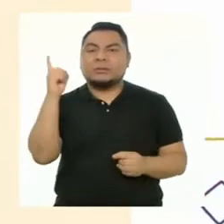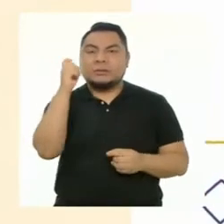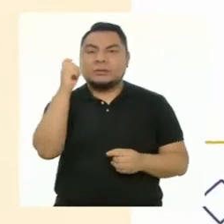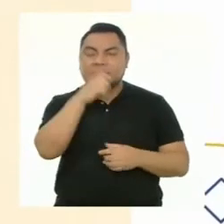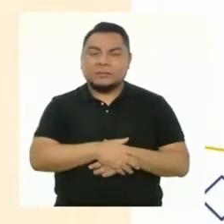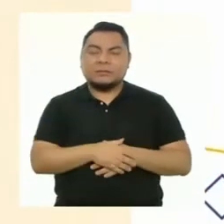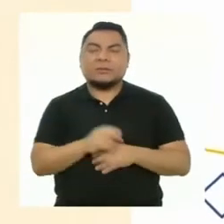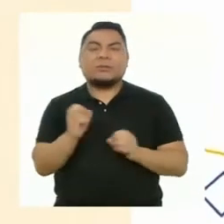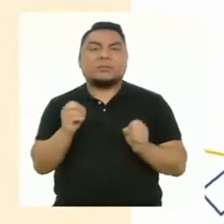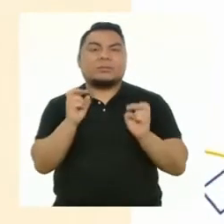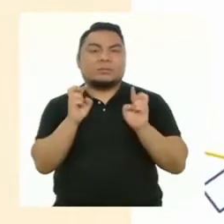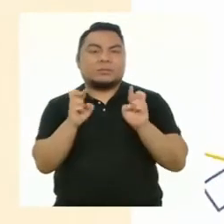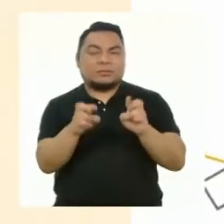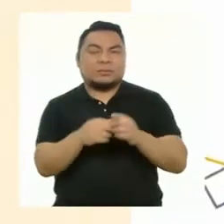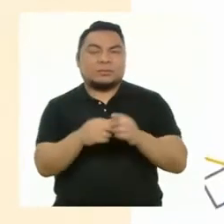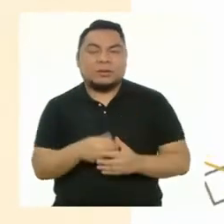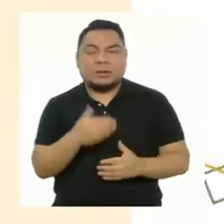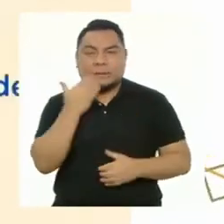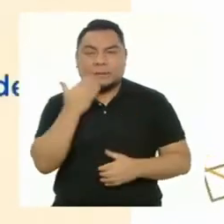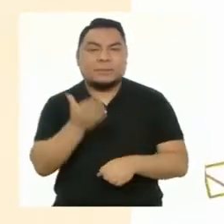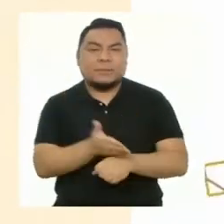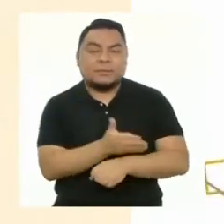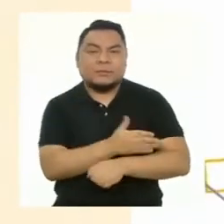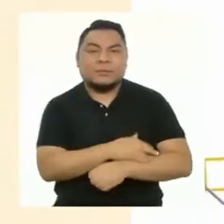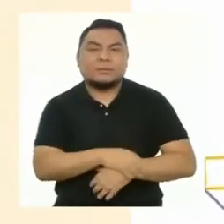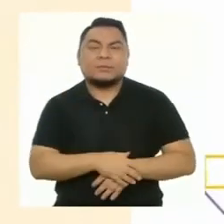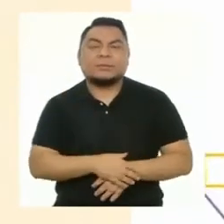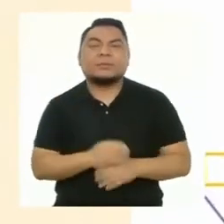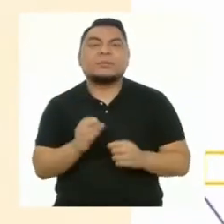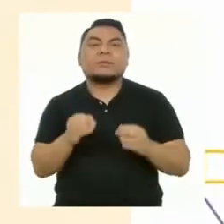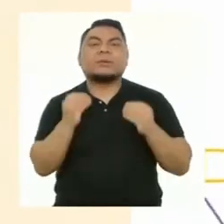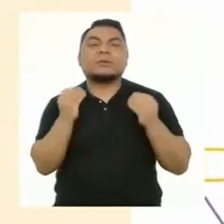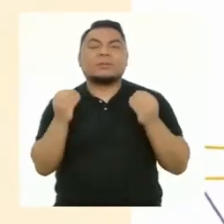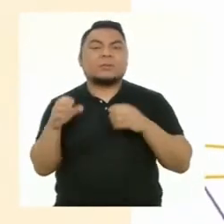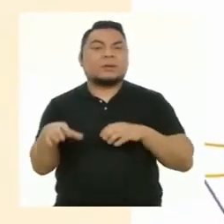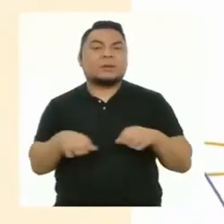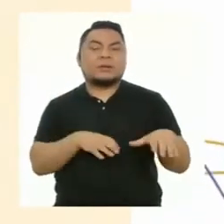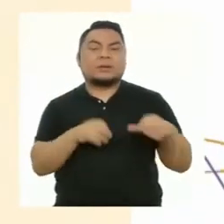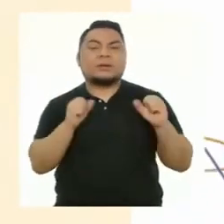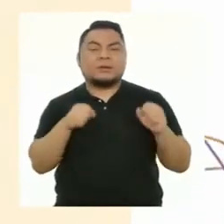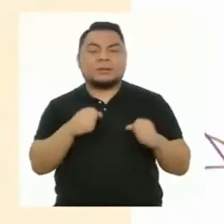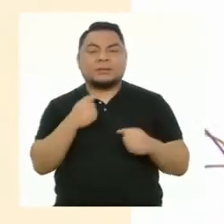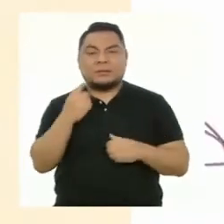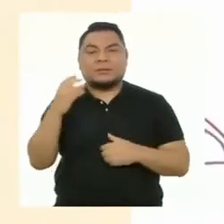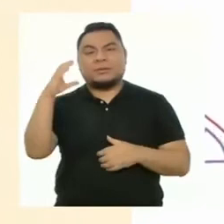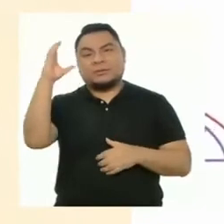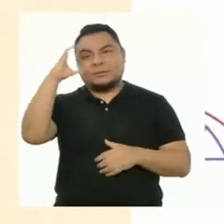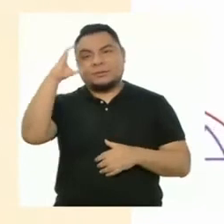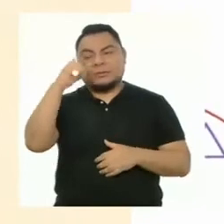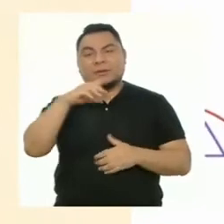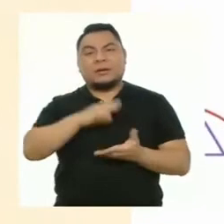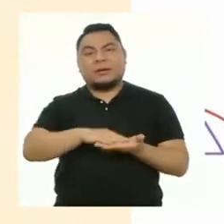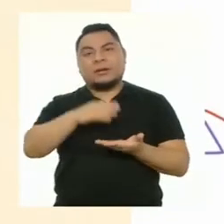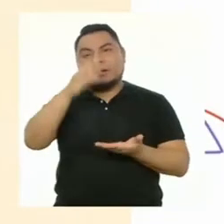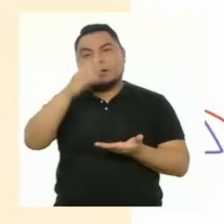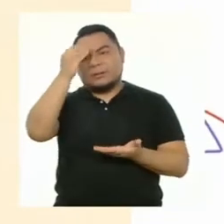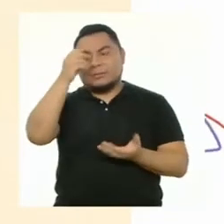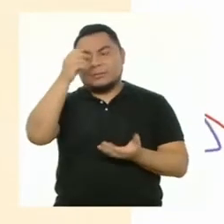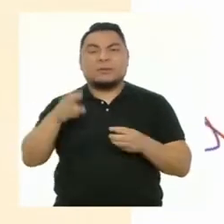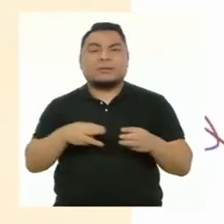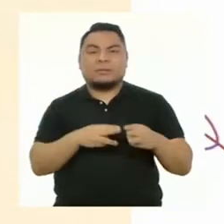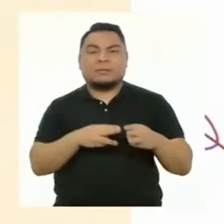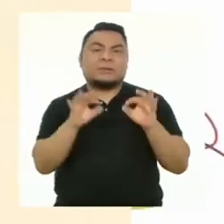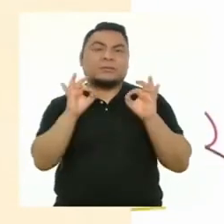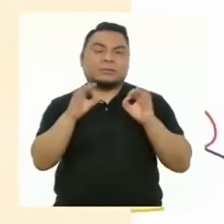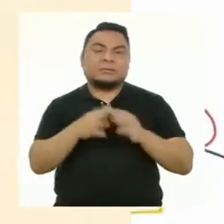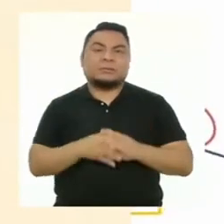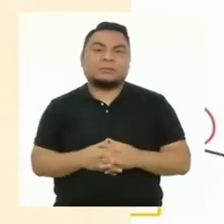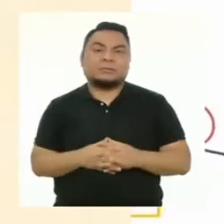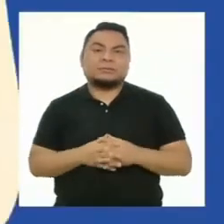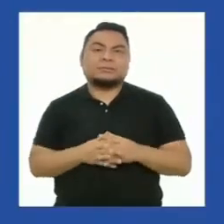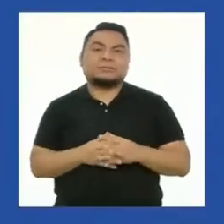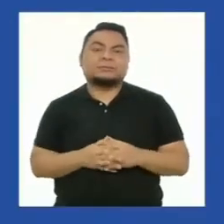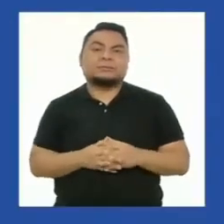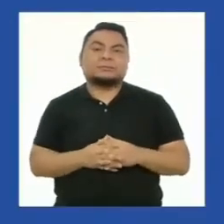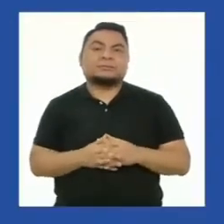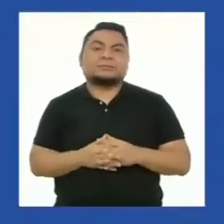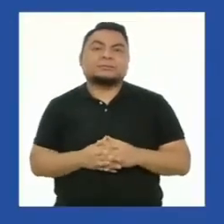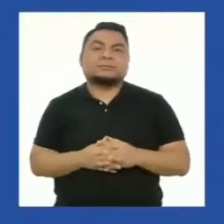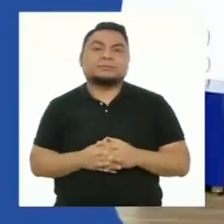dificultades y oportunidades de mejora? ¿Cómo desarrollamos nuestra capacidad de aprender de manera autónoma?